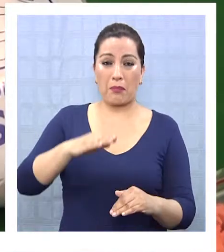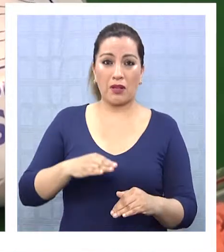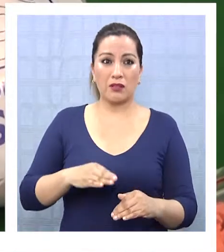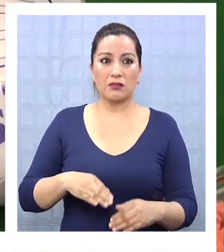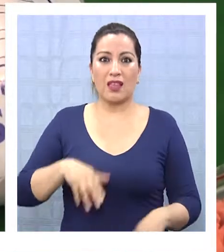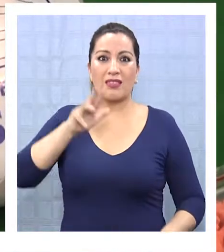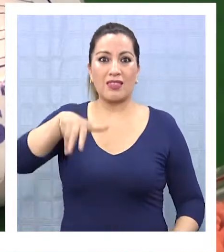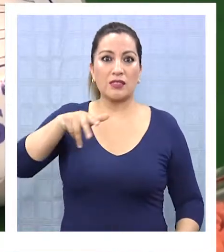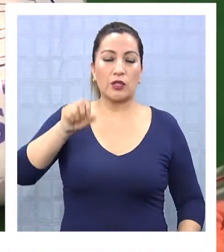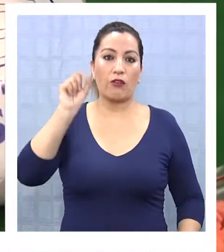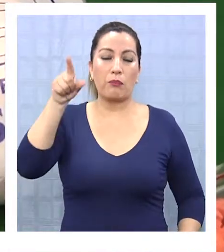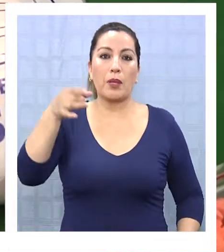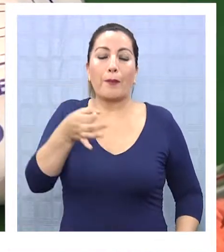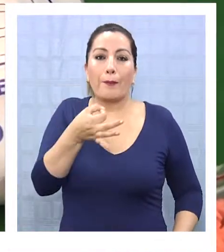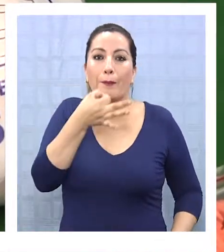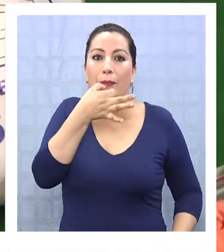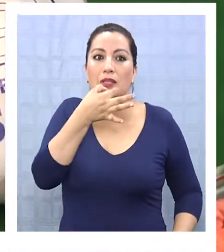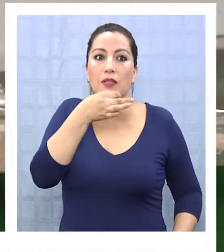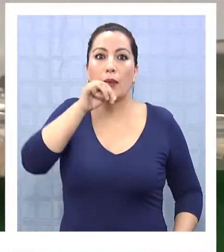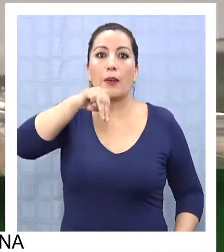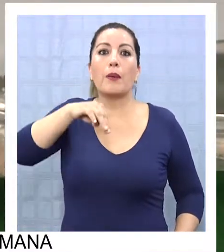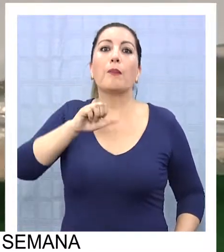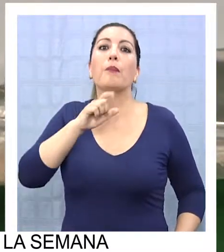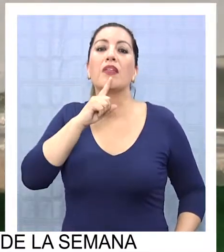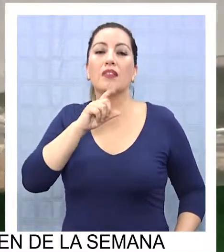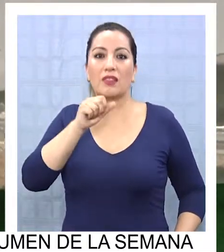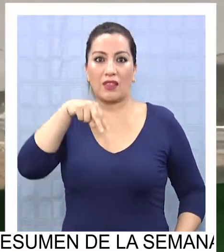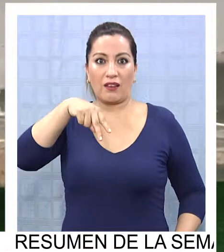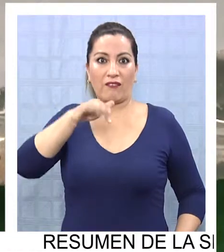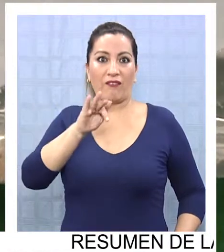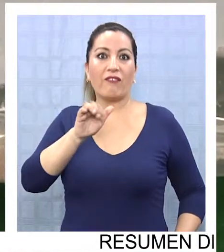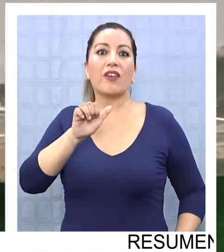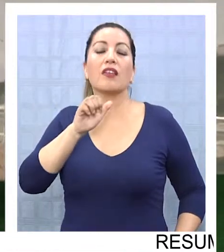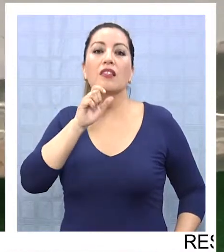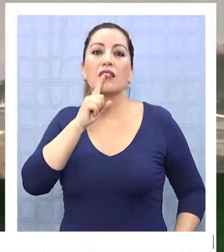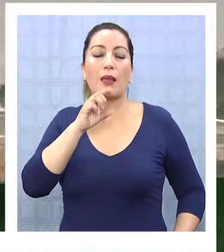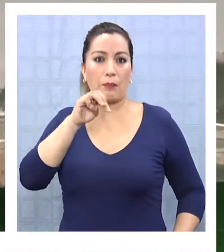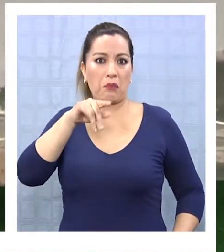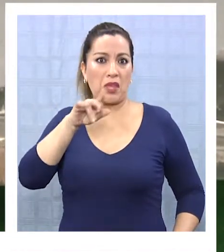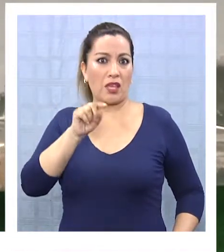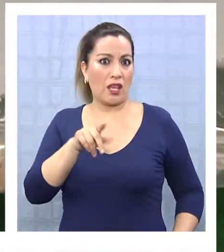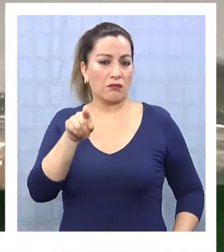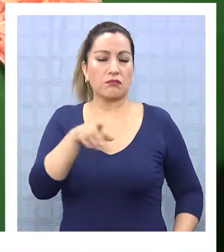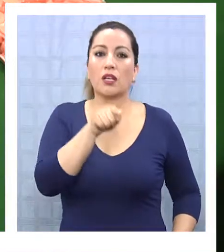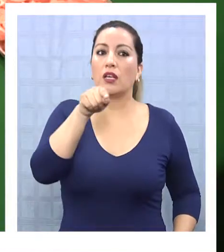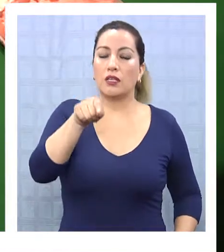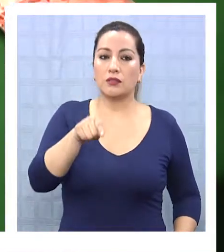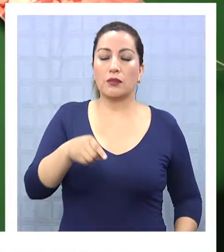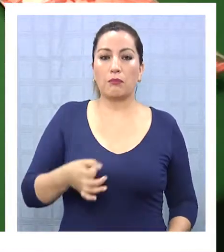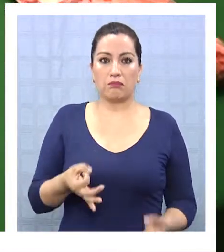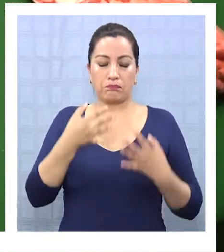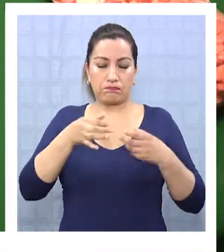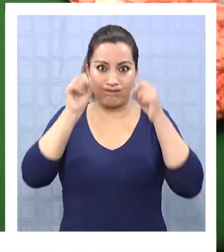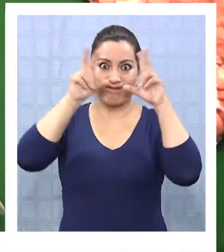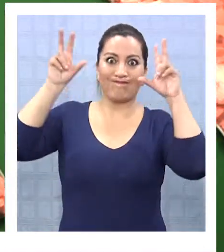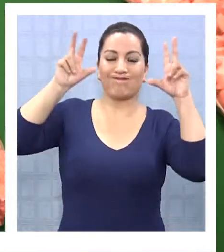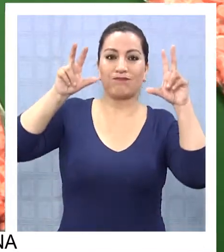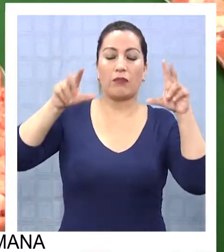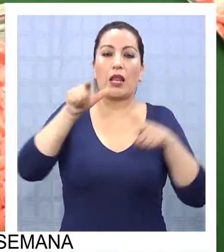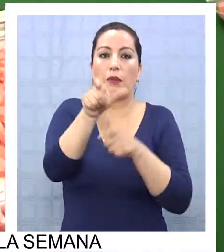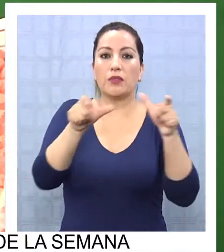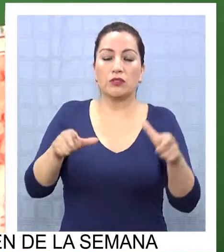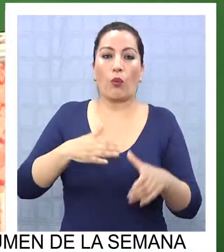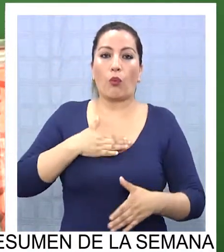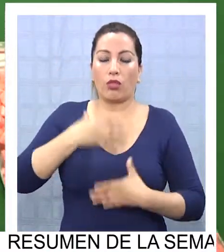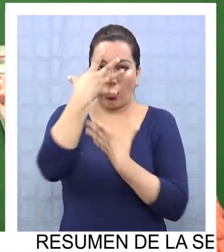más de 19.000 pastillas de metanfetaminas o anfetas, como son conocidas, estimulantes sumamente